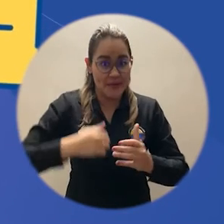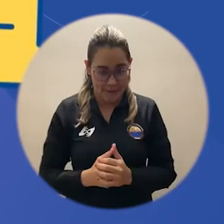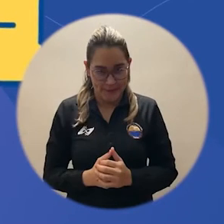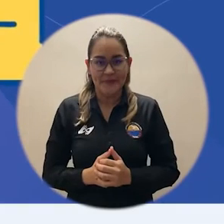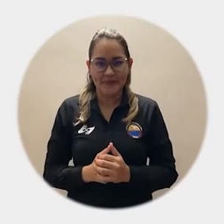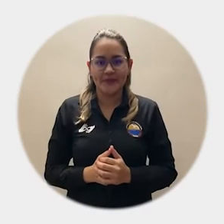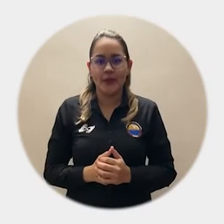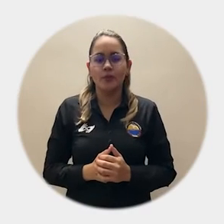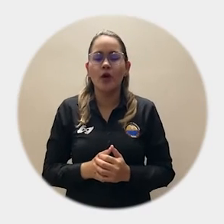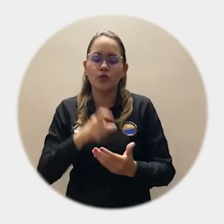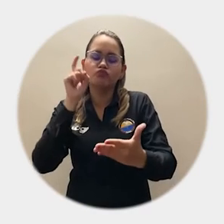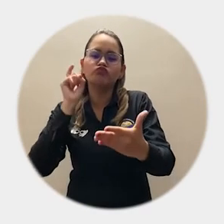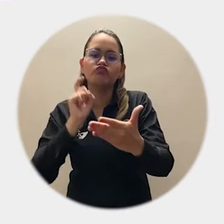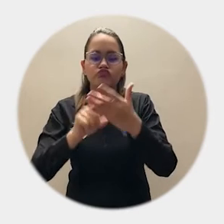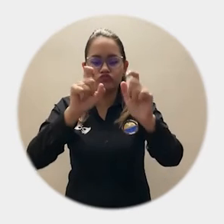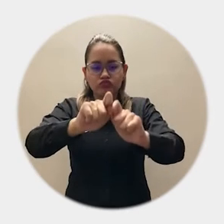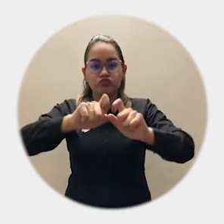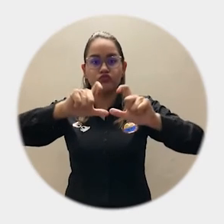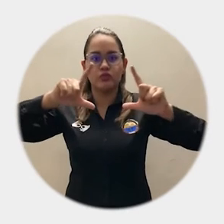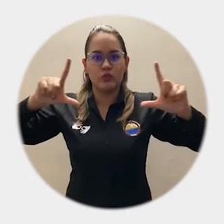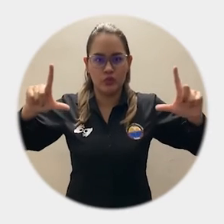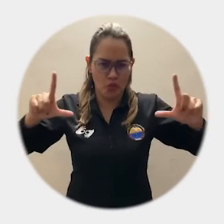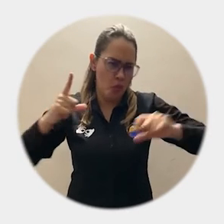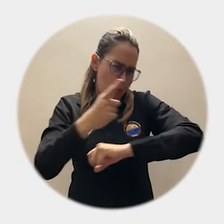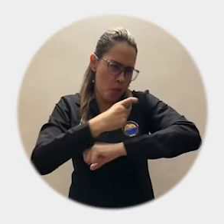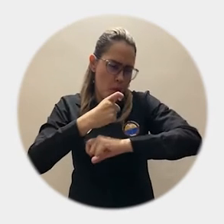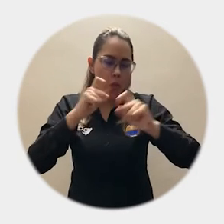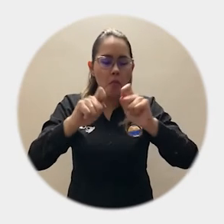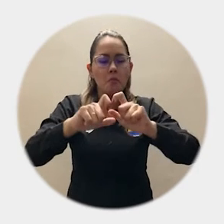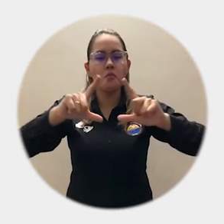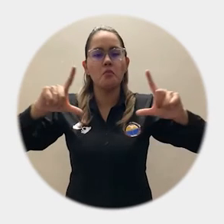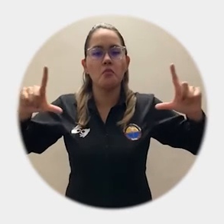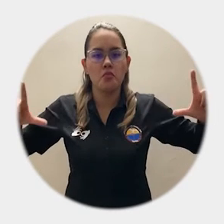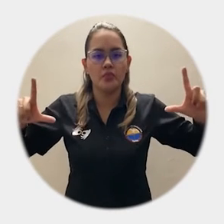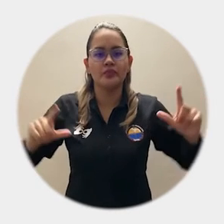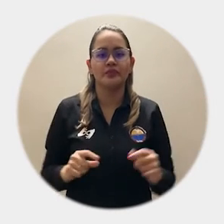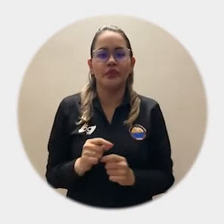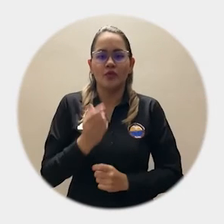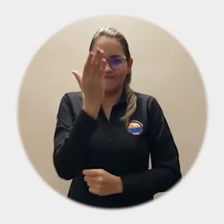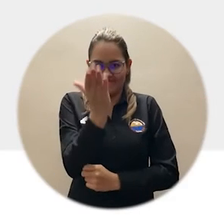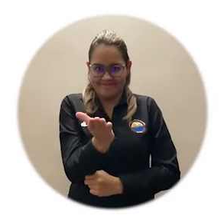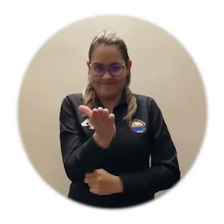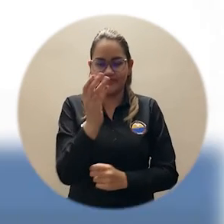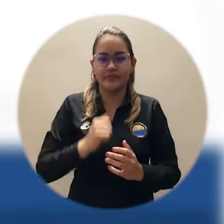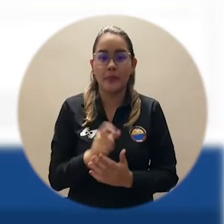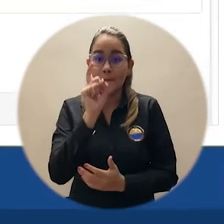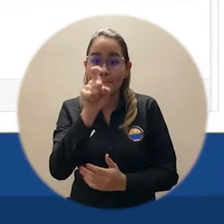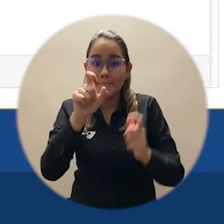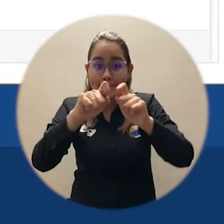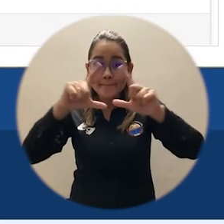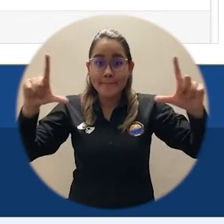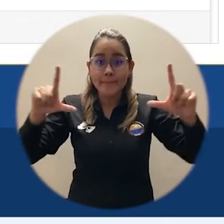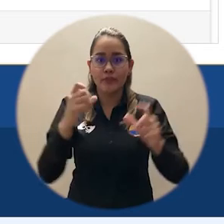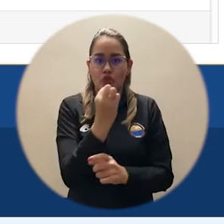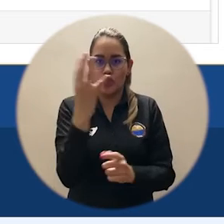elecciones. Ingresamos en nuestro buscador eleccionesunimagdalena.udea.edu